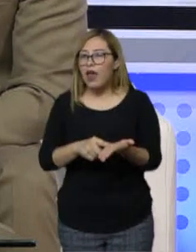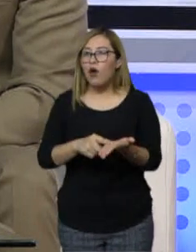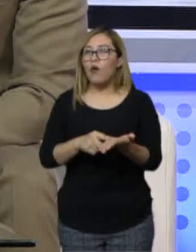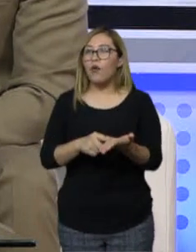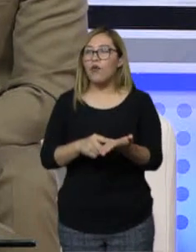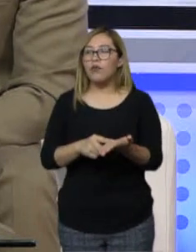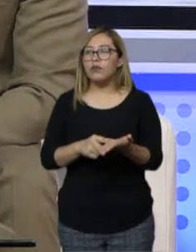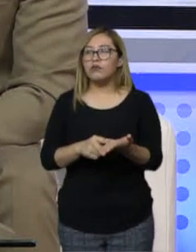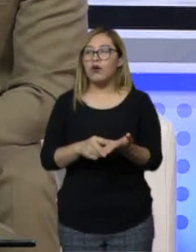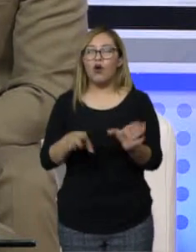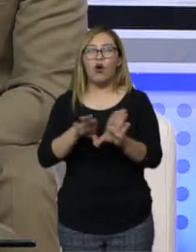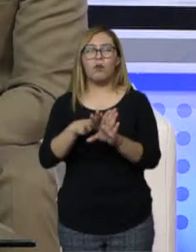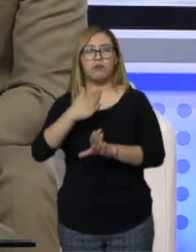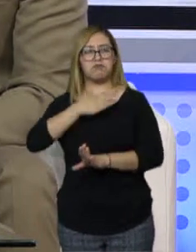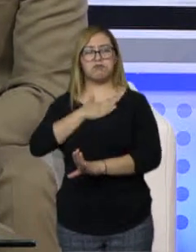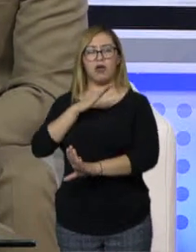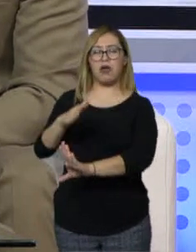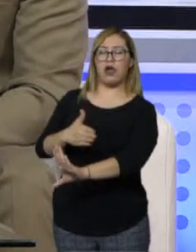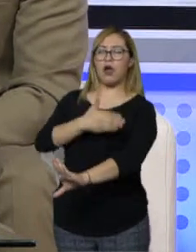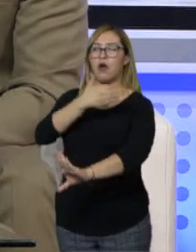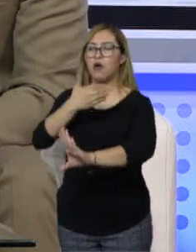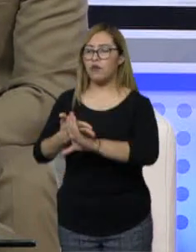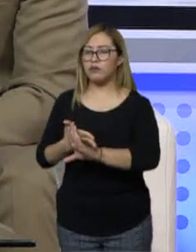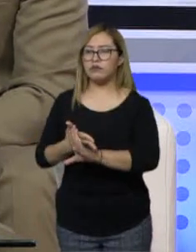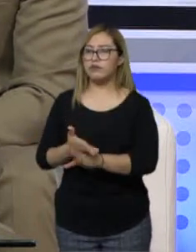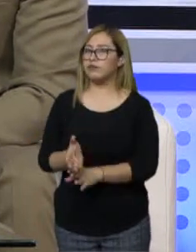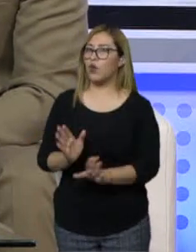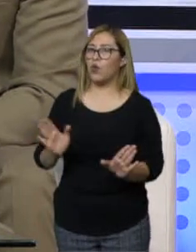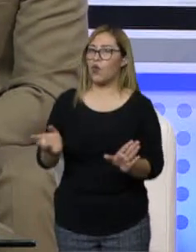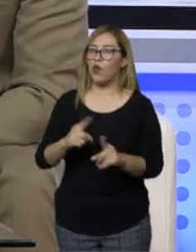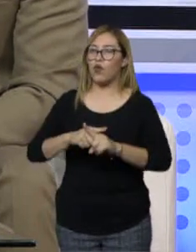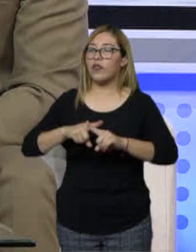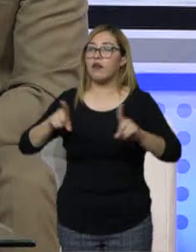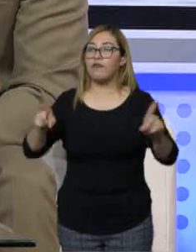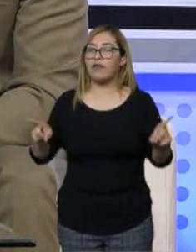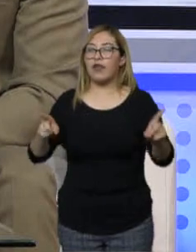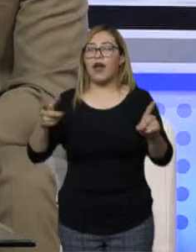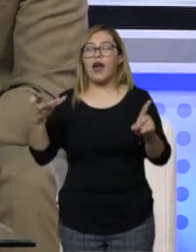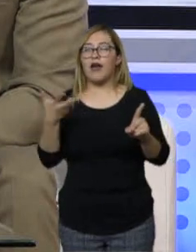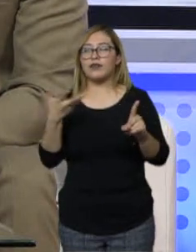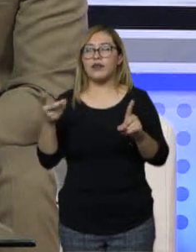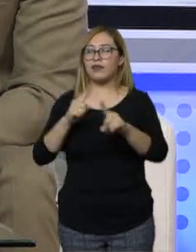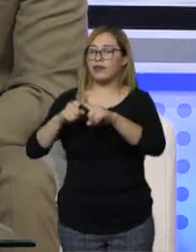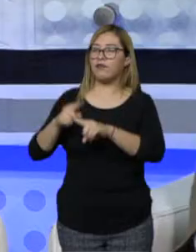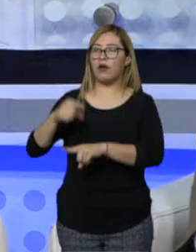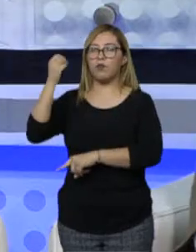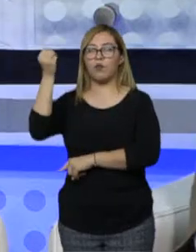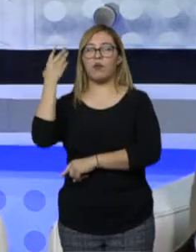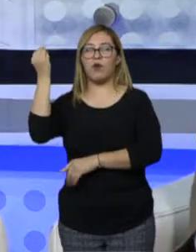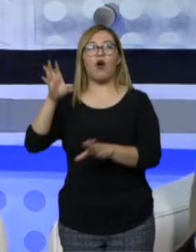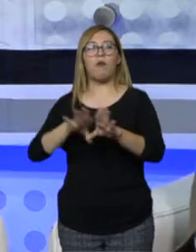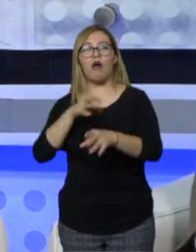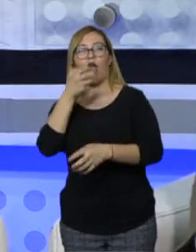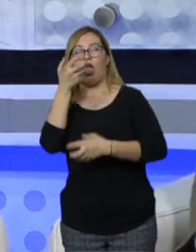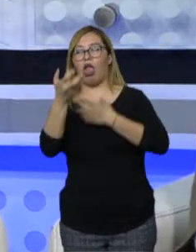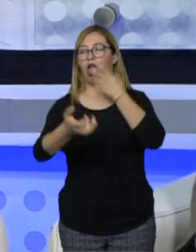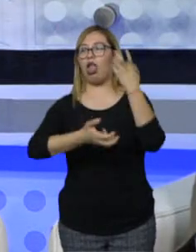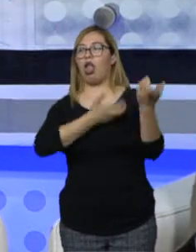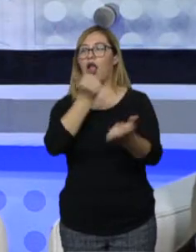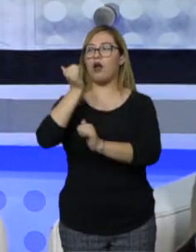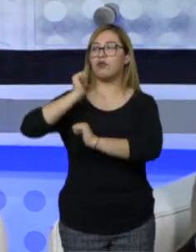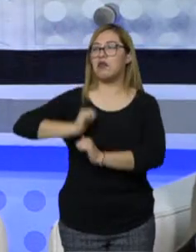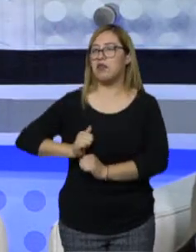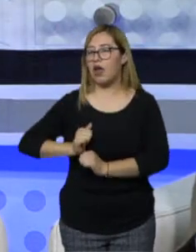opositor amplio, sino por esto que se hacían los eventos. Vamos a buchear a los mandatarios y